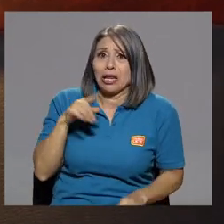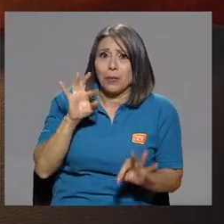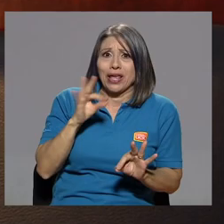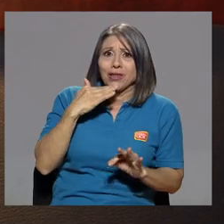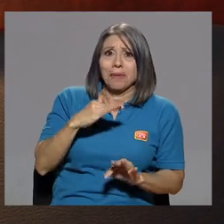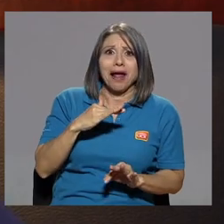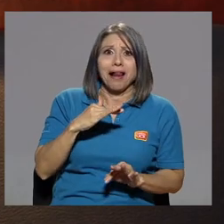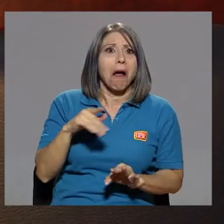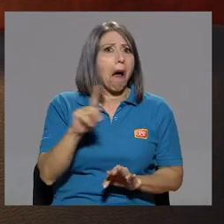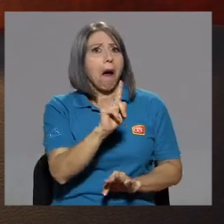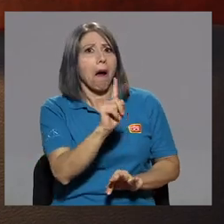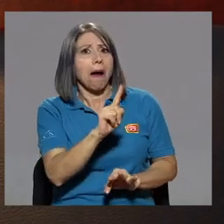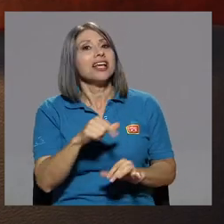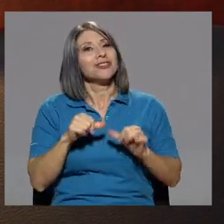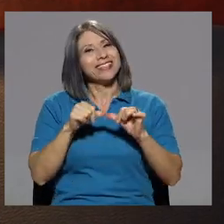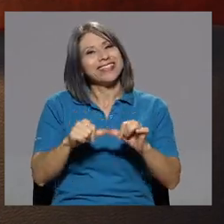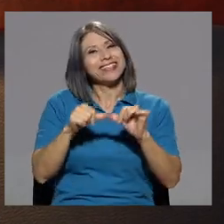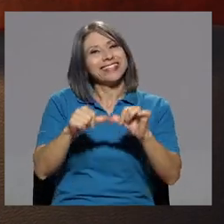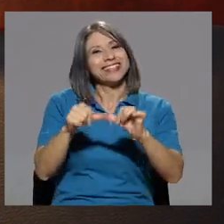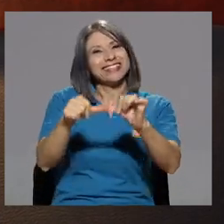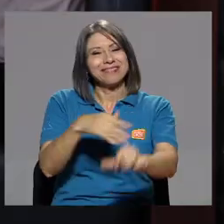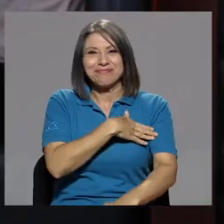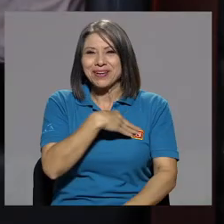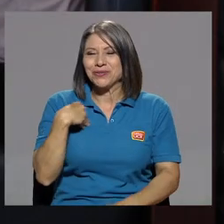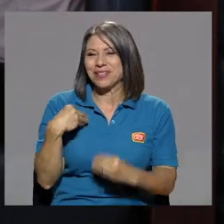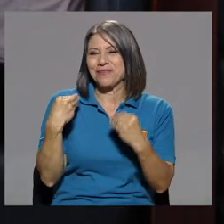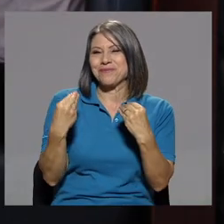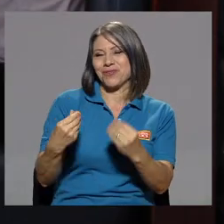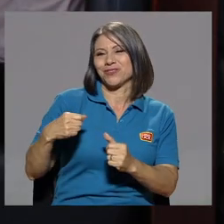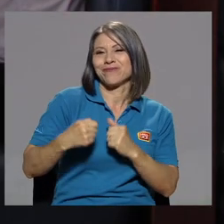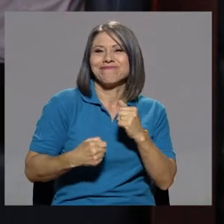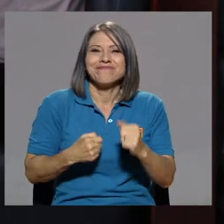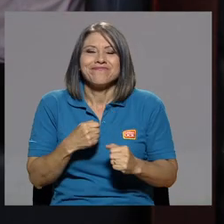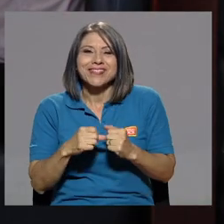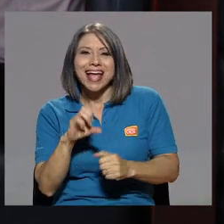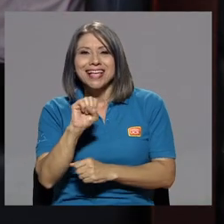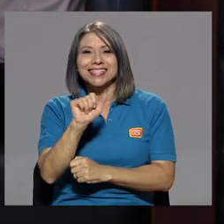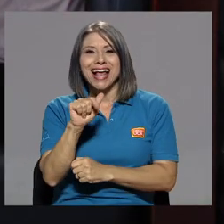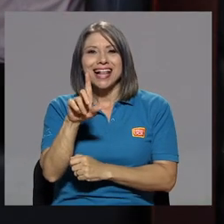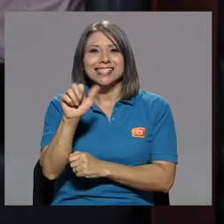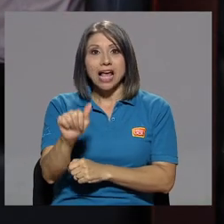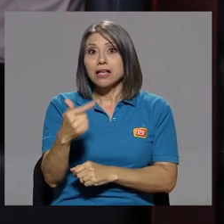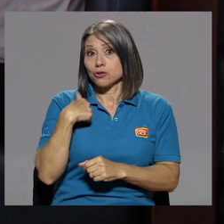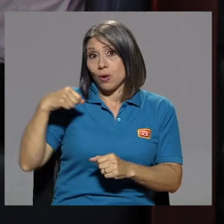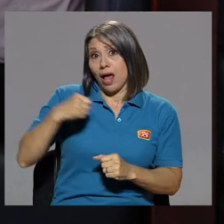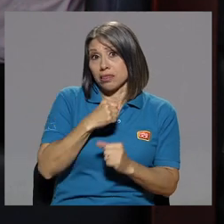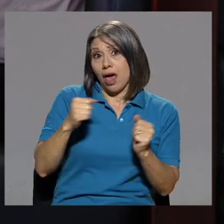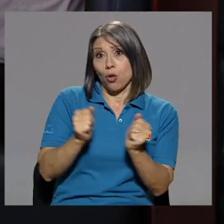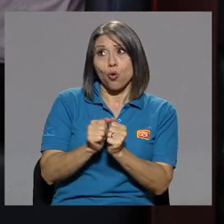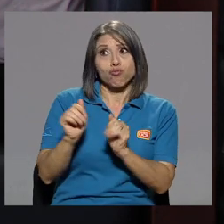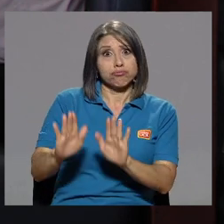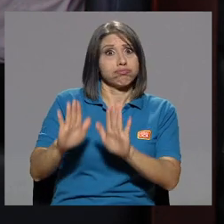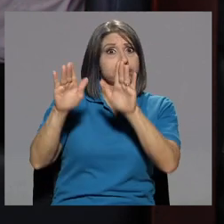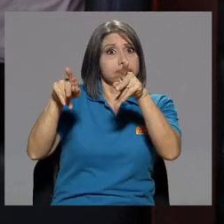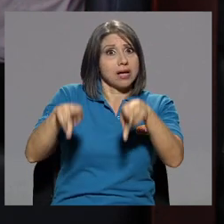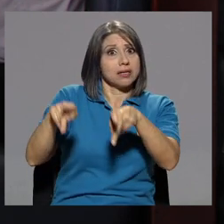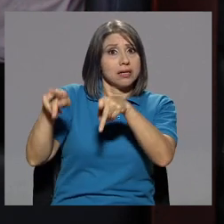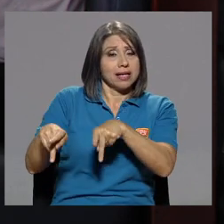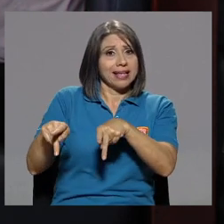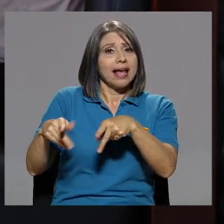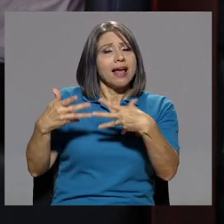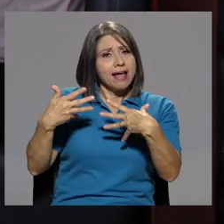seguí, seguí. Y me gusta mucho la salsa cantar. Y he cantado con grandes salseros. De hecho,